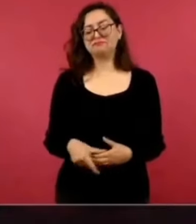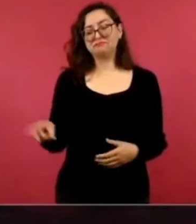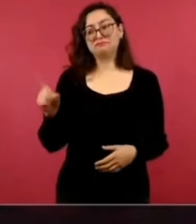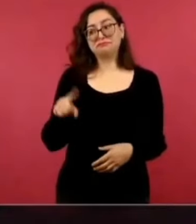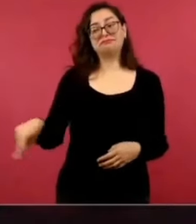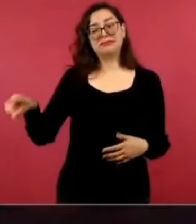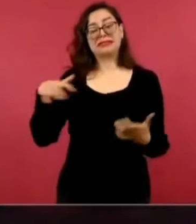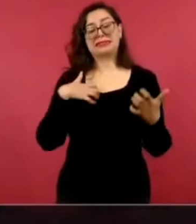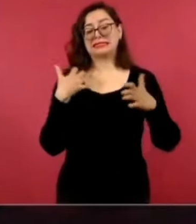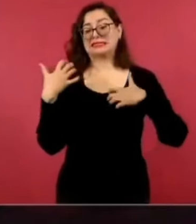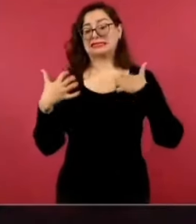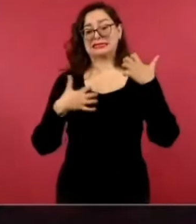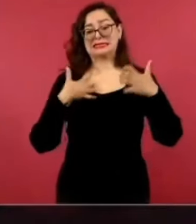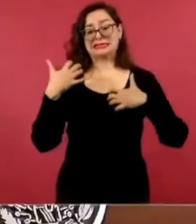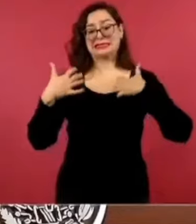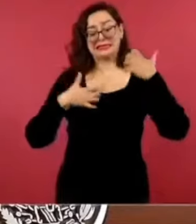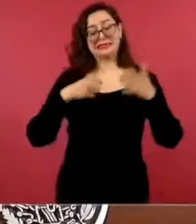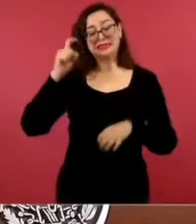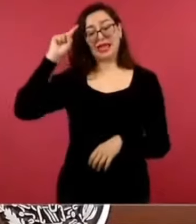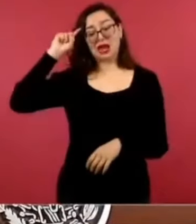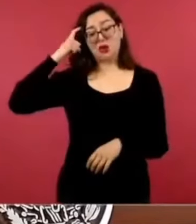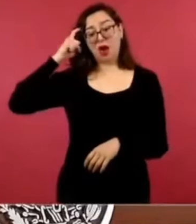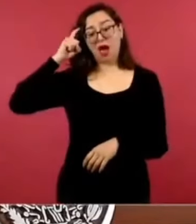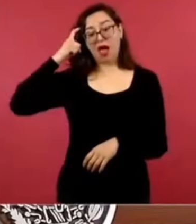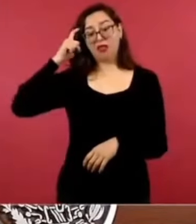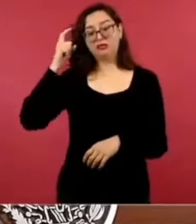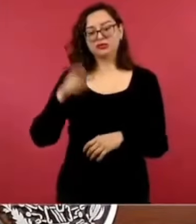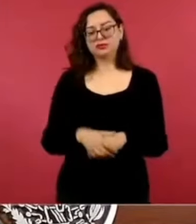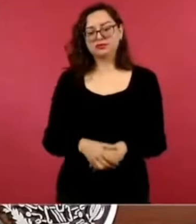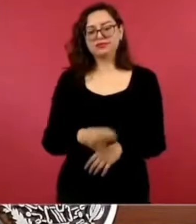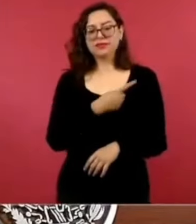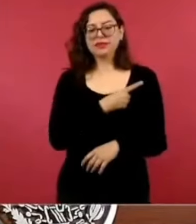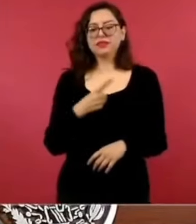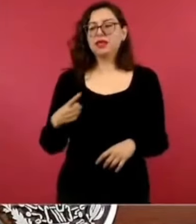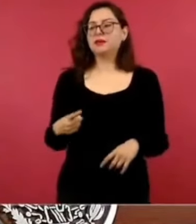deben de serenarse.